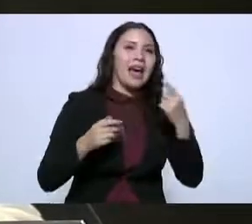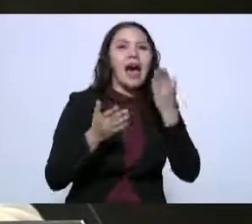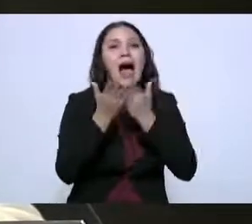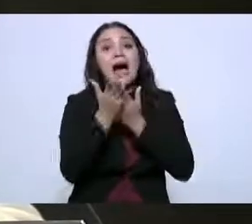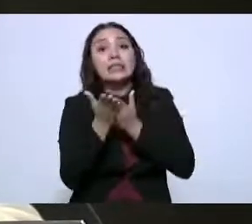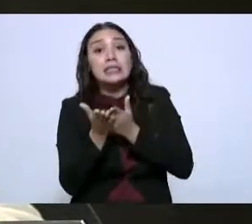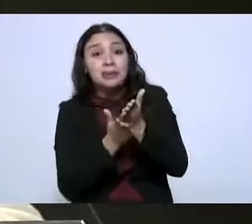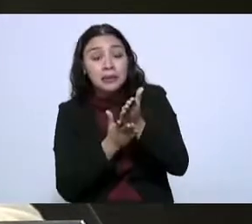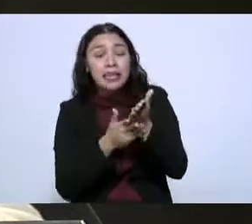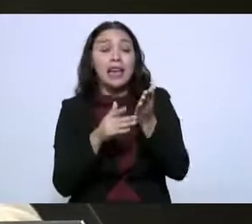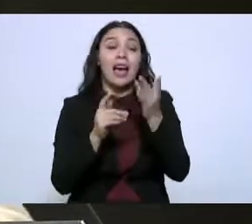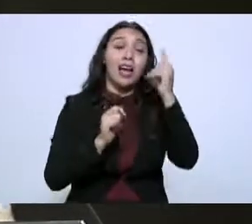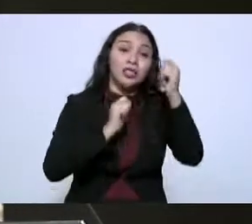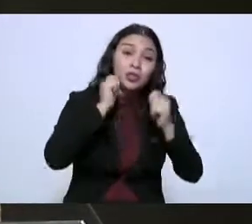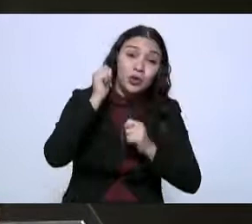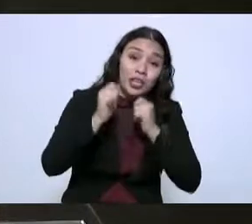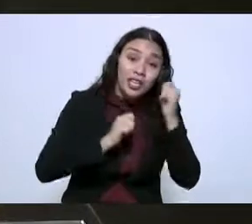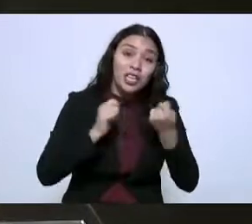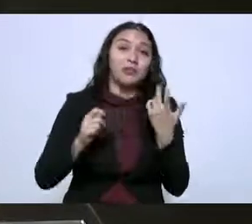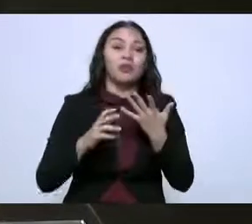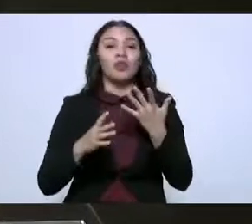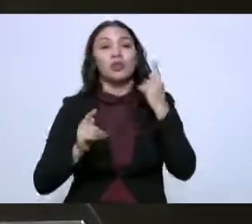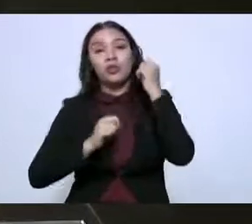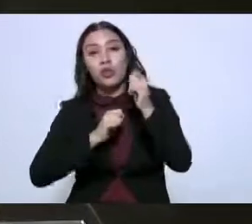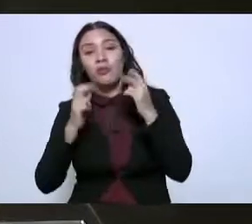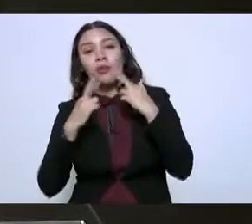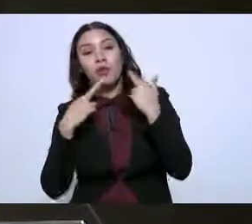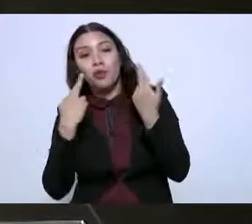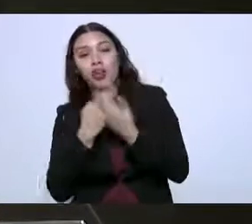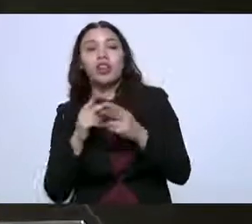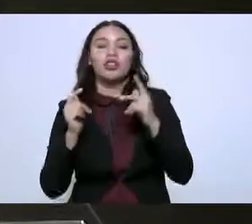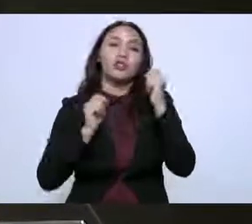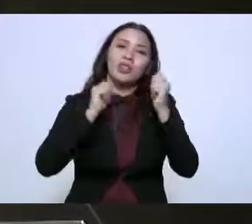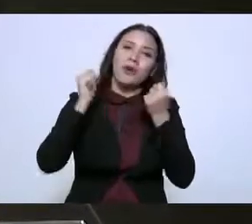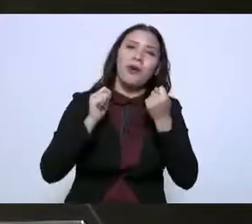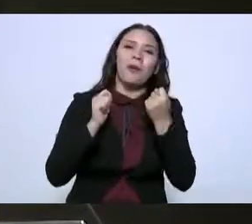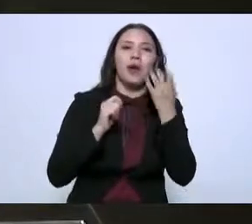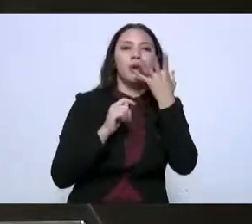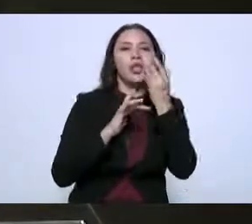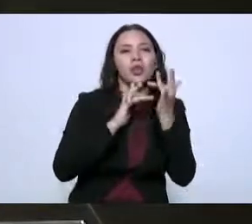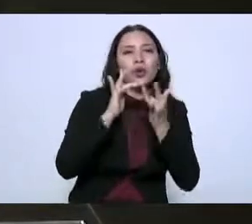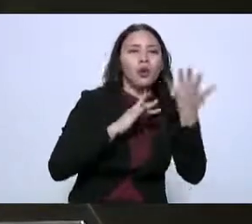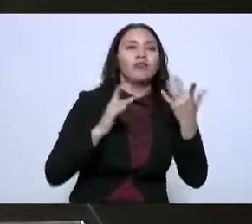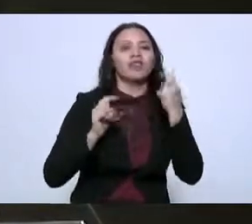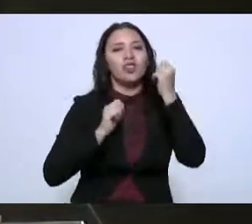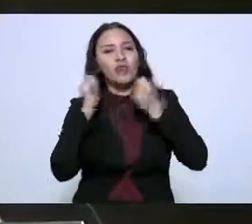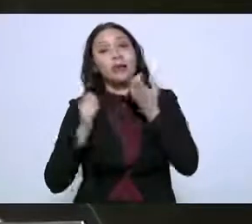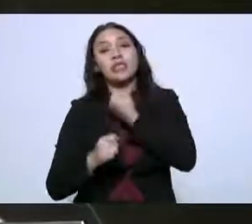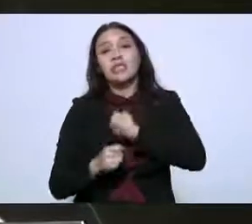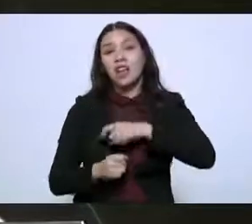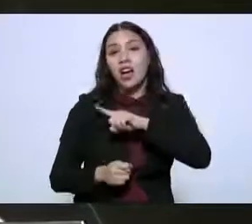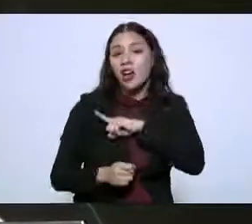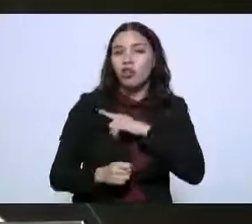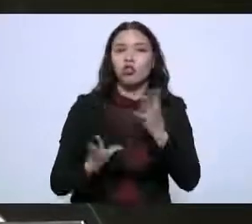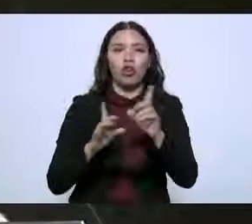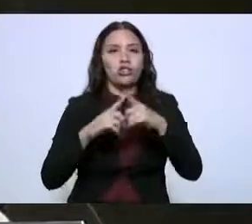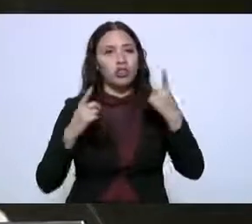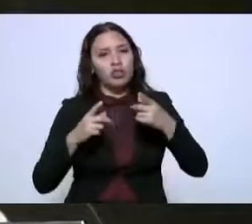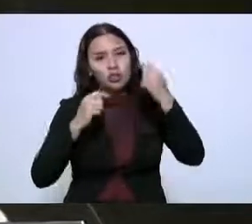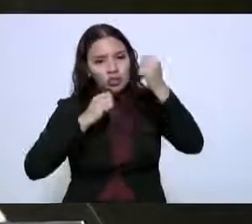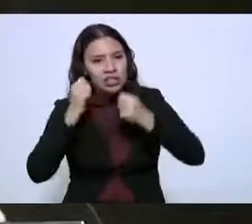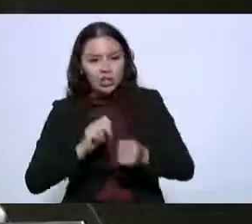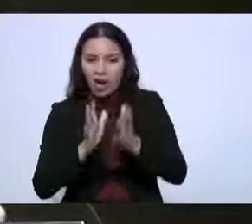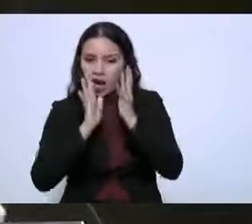accesible turismo de reuniones de salud de romance el observatorio turístico permanente